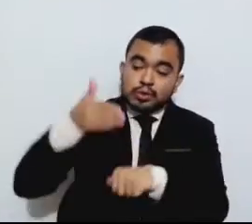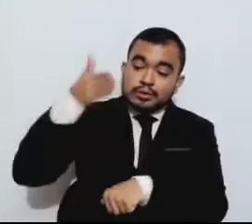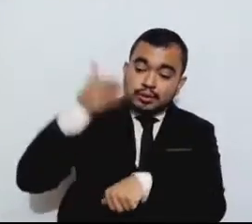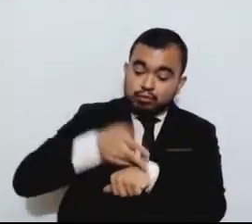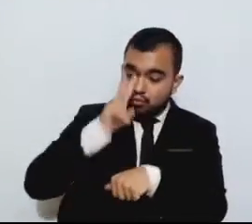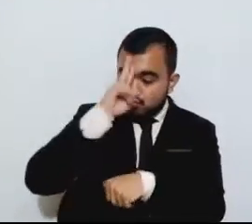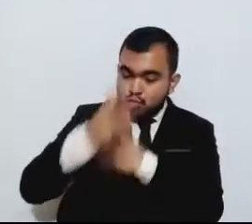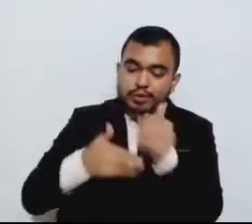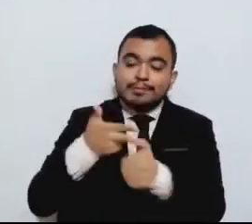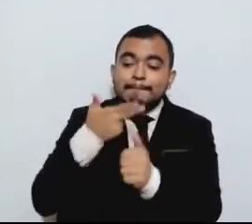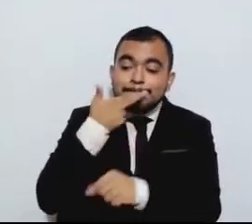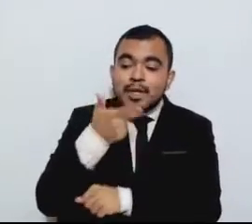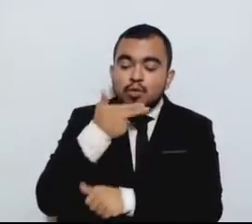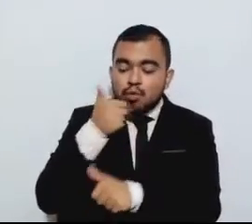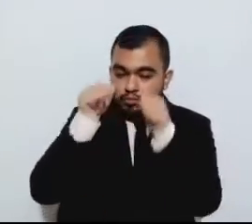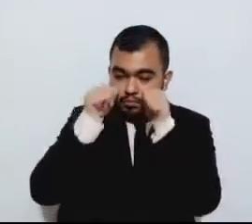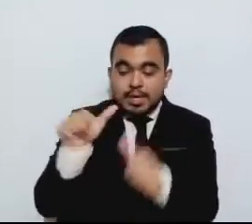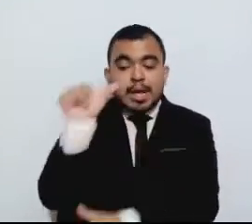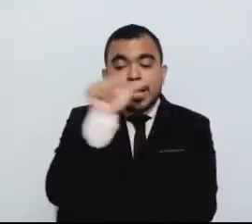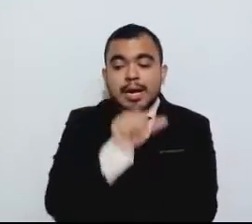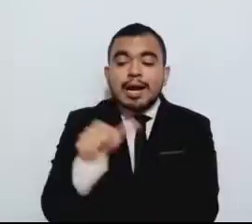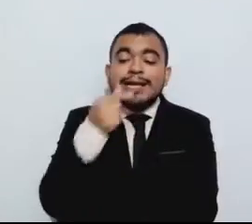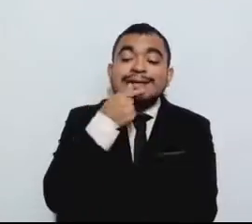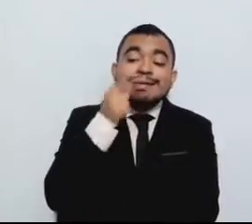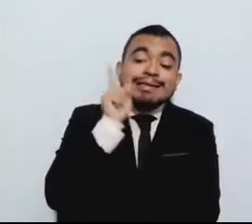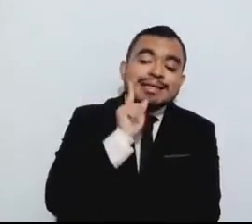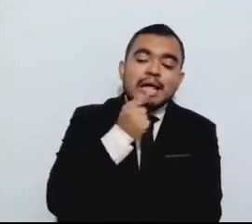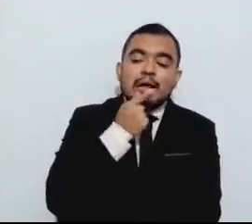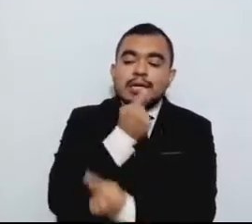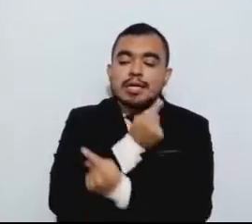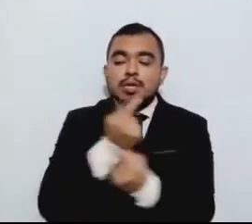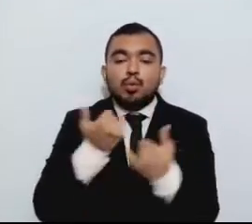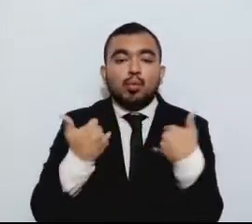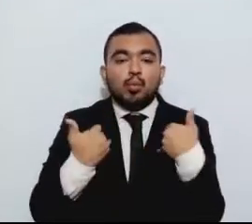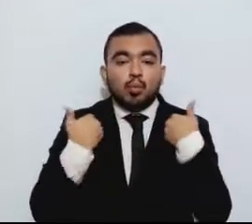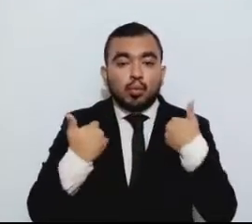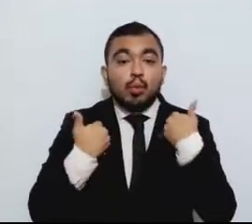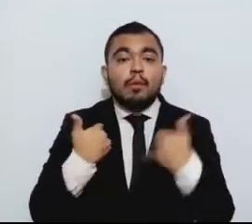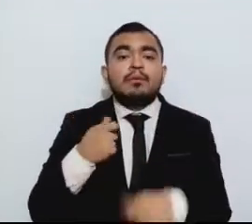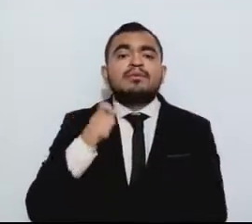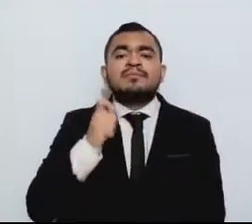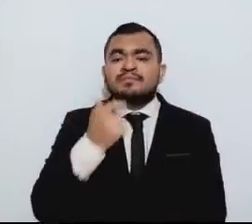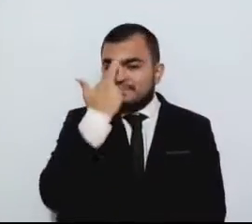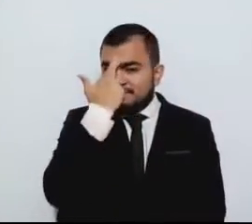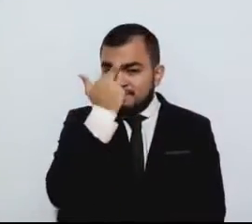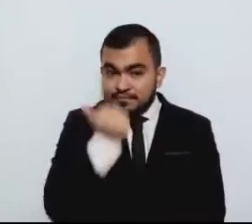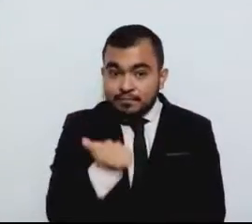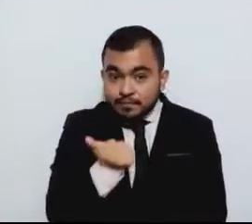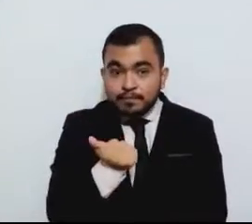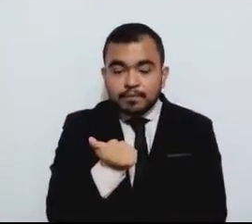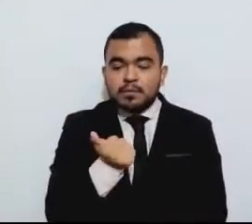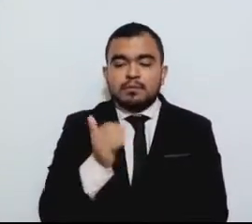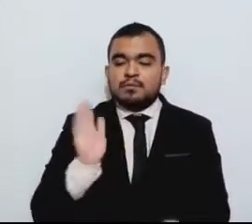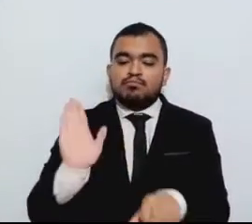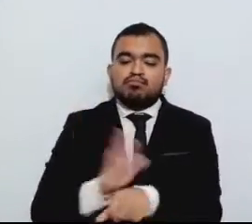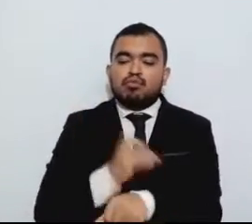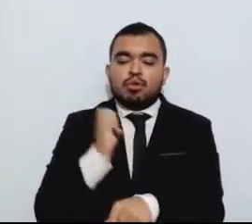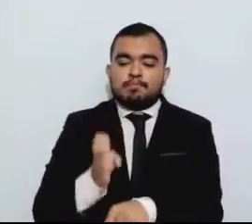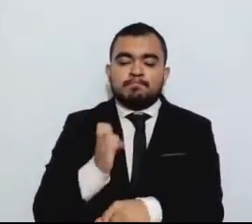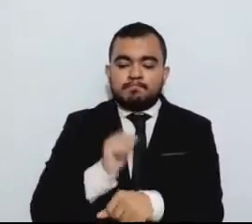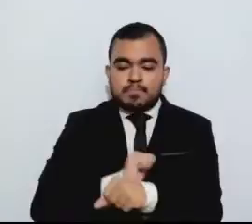cometida hacia niñas, niños y adolescentes, debido que ha crecido durante la emergencia